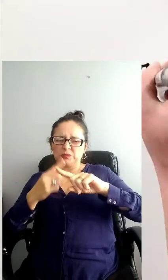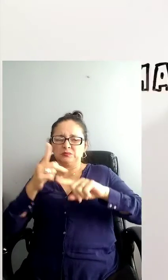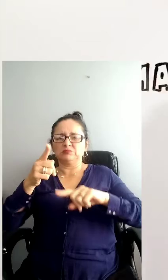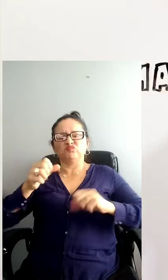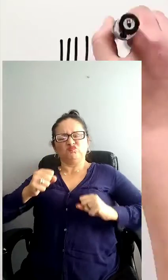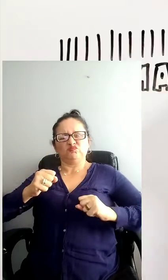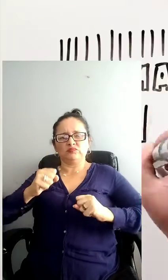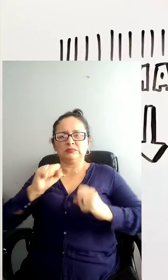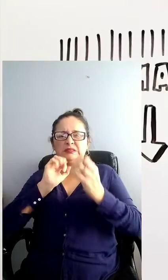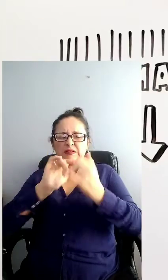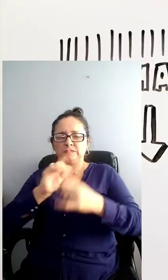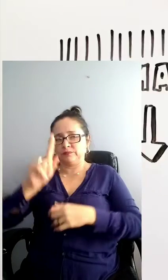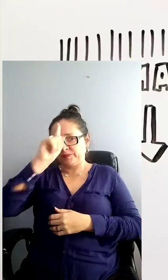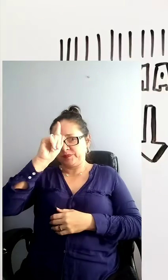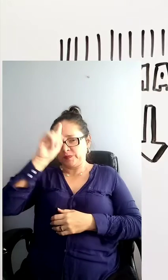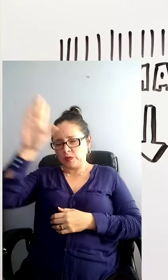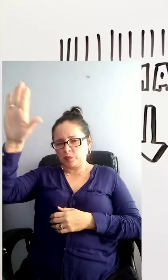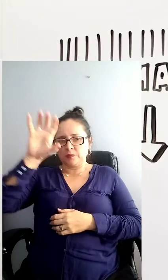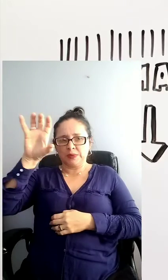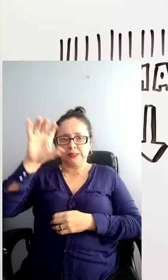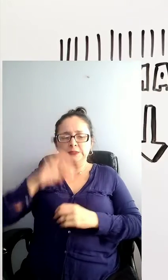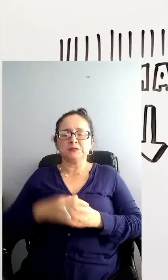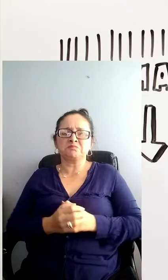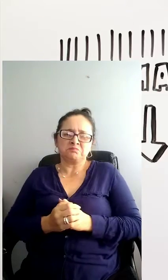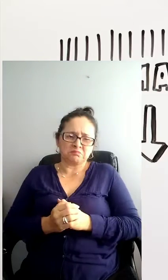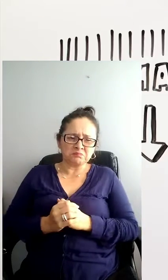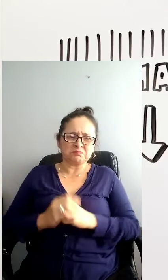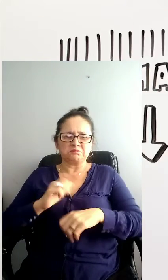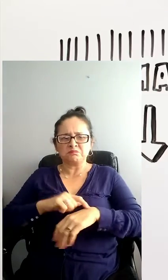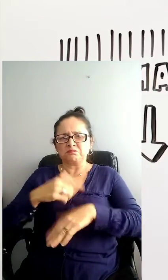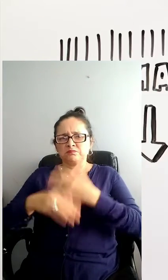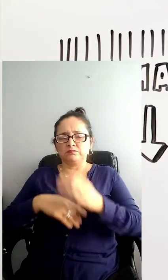Acabada la guerra con la derrota de Alemania, Hitler sufrió un duro golpe.